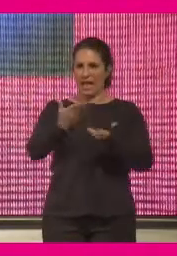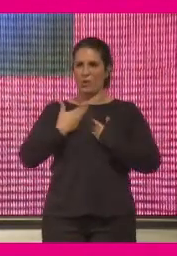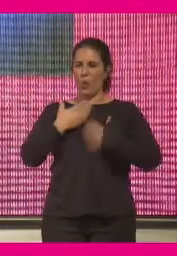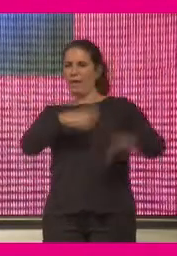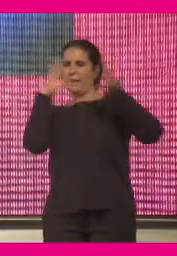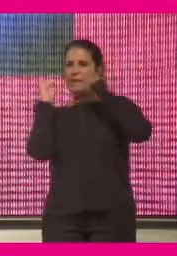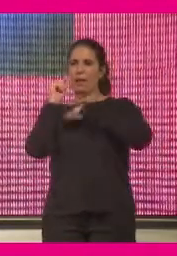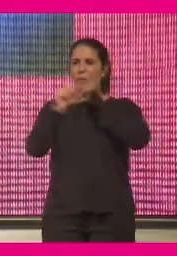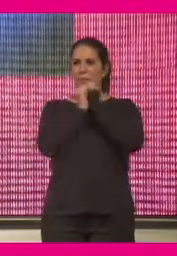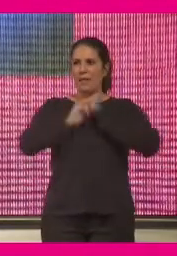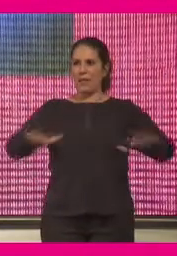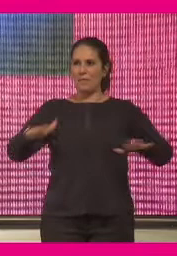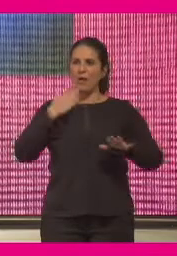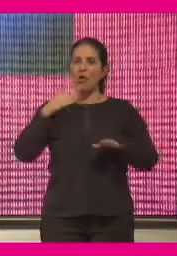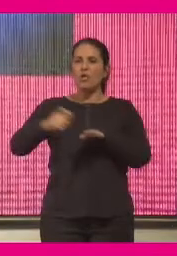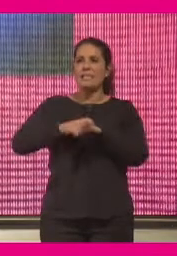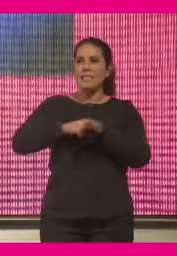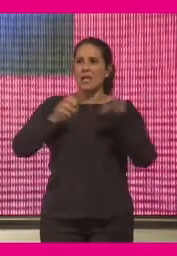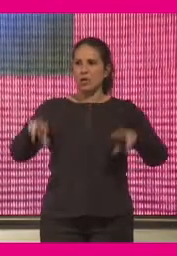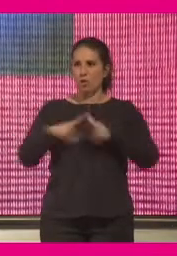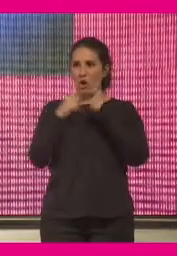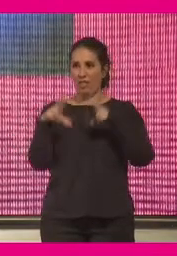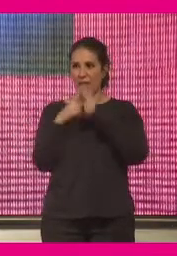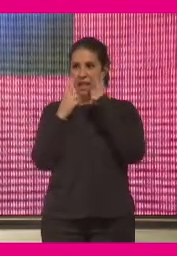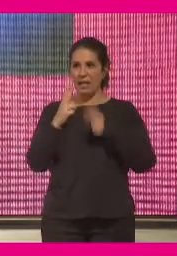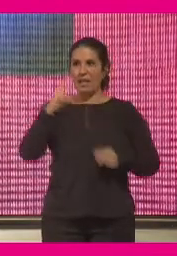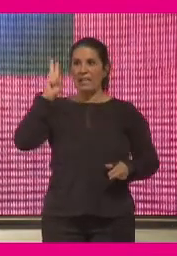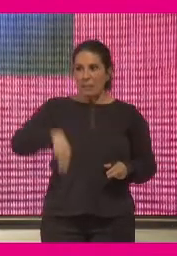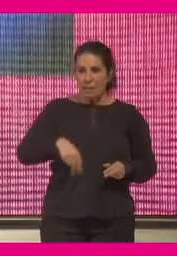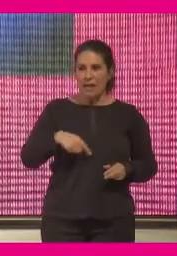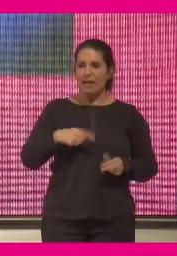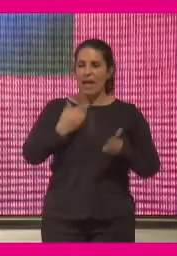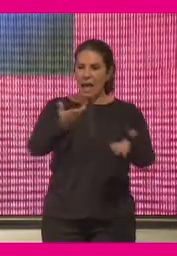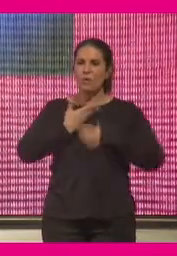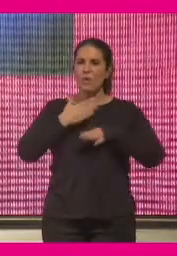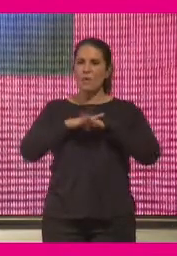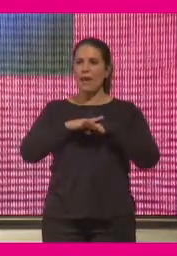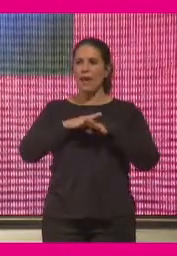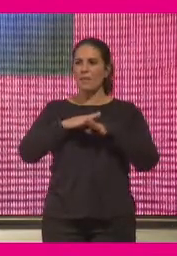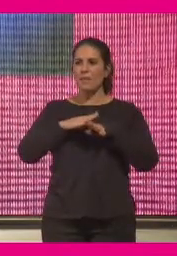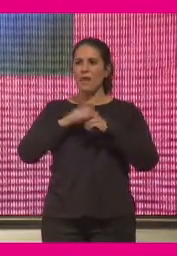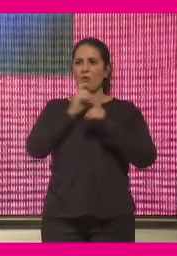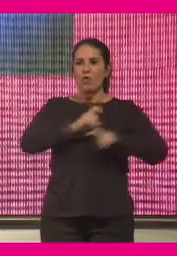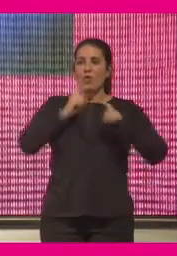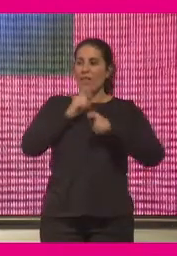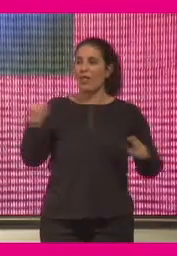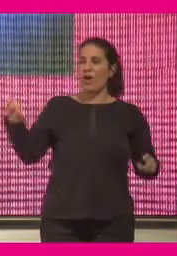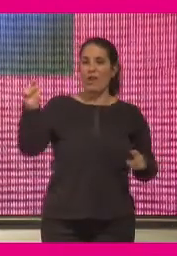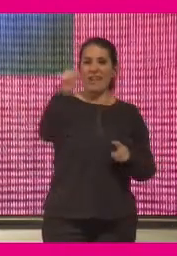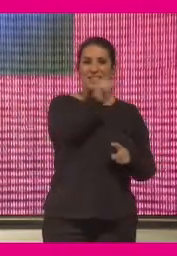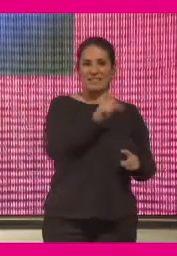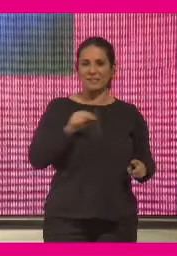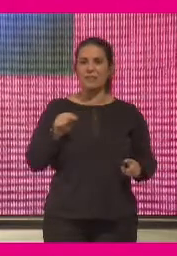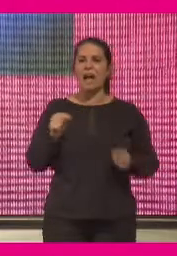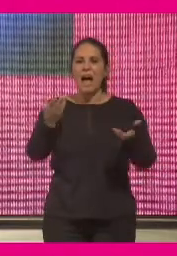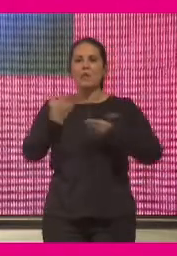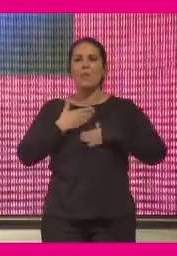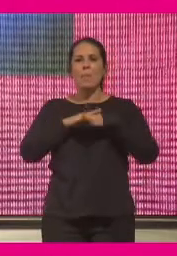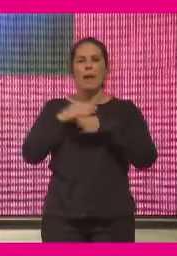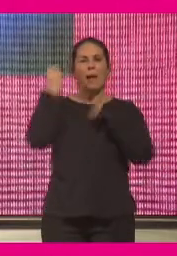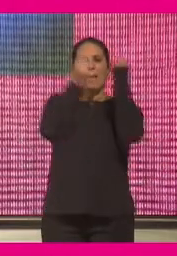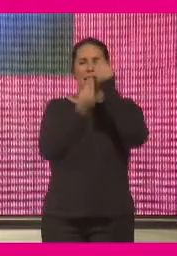esta pandemia como dimensión social y que nos ayude también a todas y cada una de las fundaciones aquí hoy presentes a